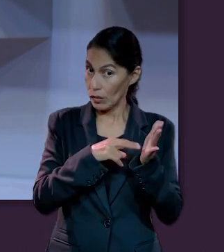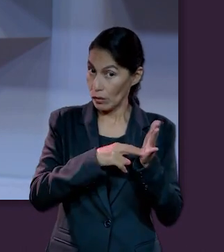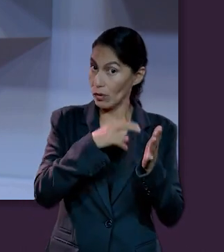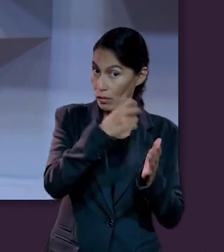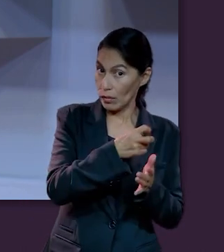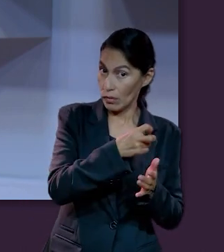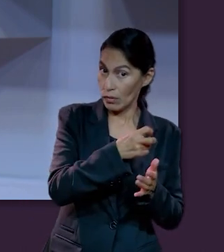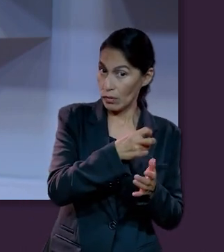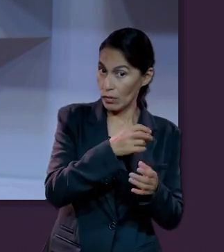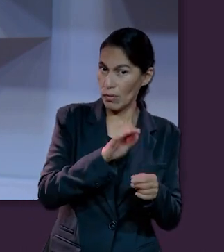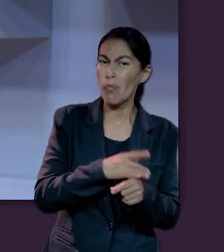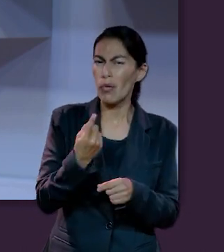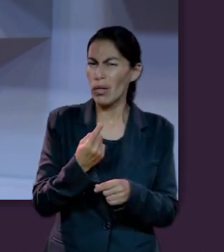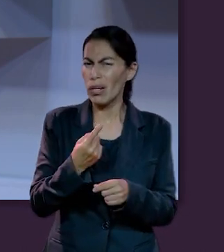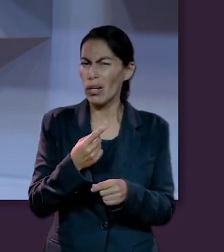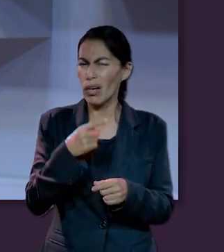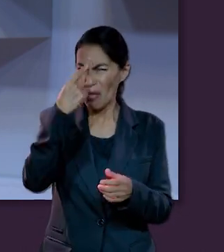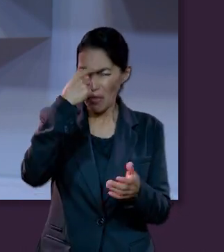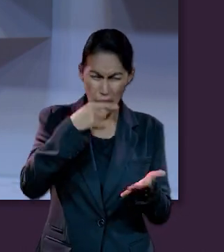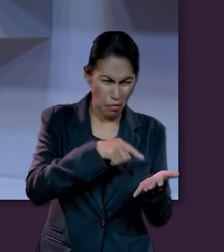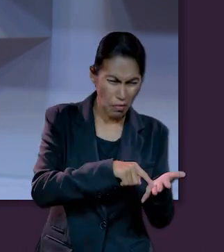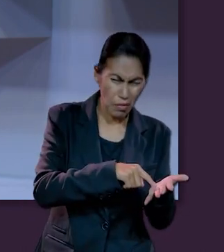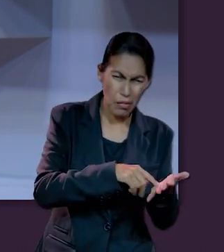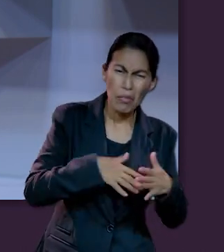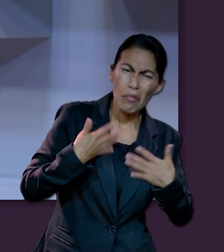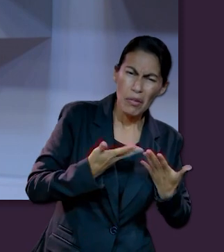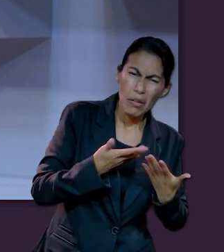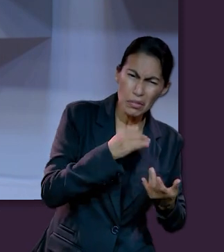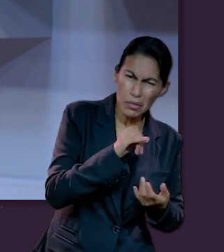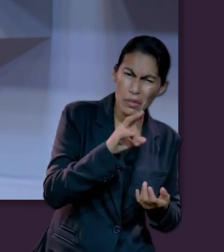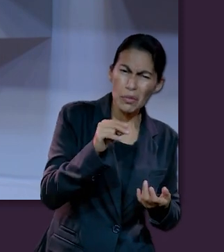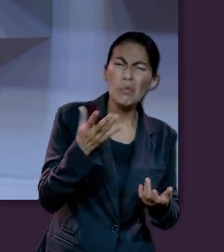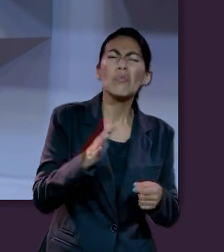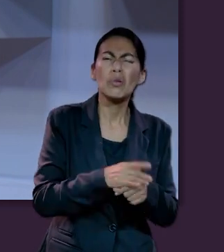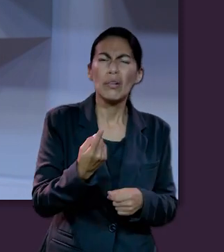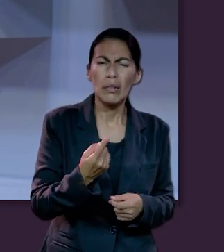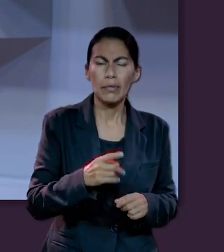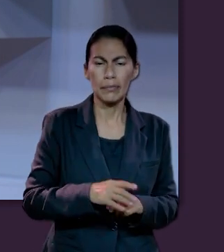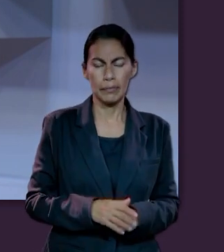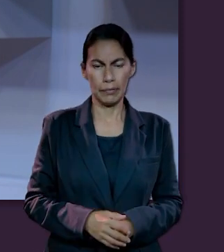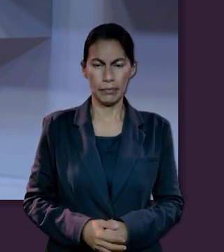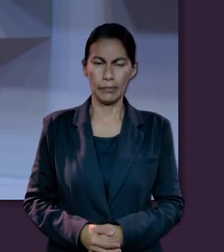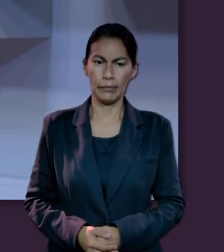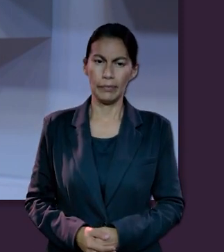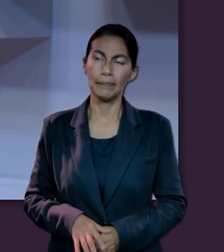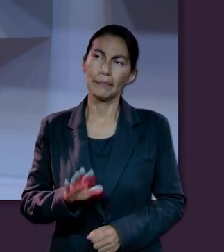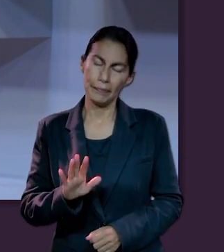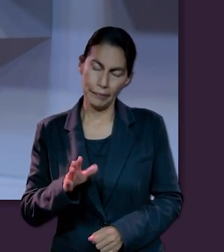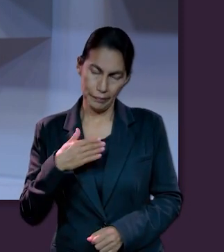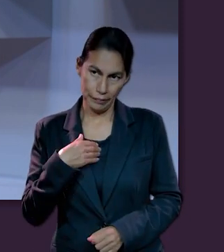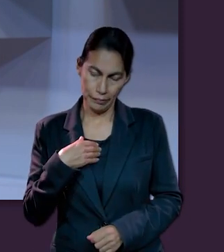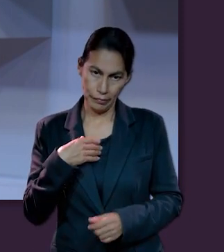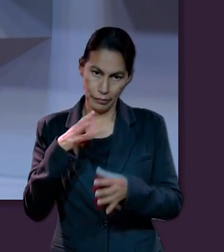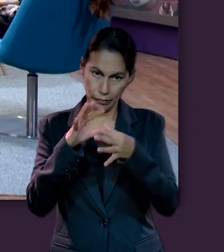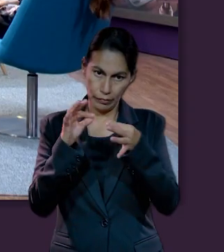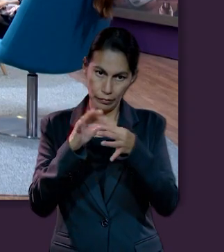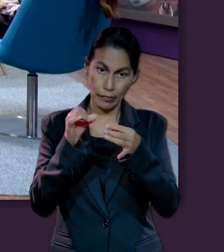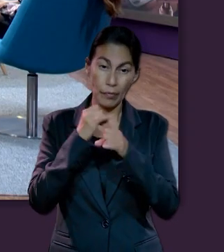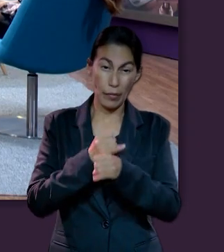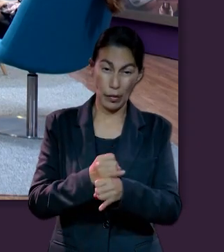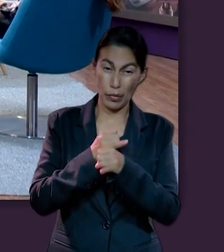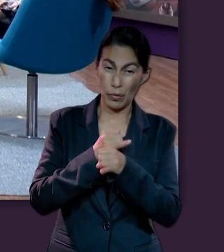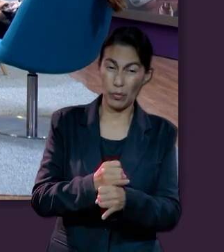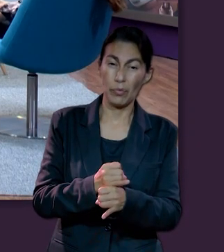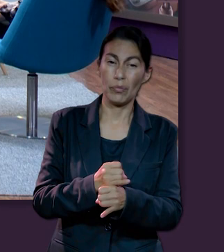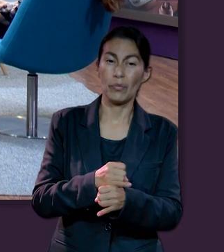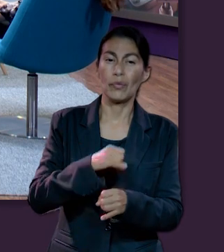¿Conocen ustedes algunos de estos textos y por qué sí podríamos creer en ellos? Bueno, yo les voy a hablar un